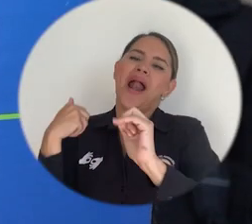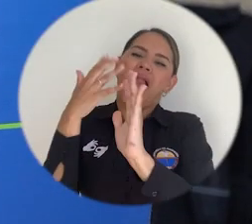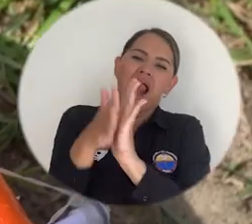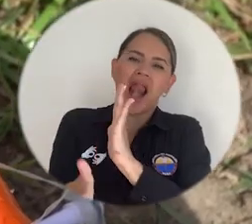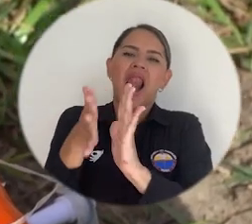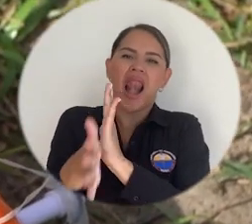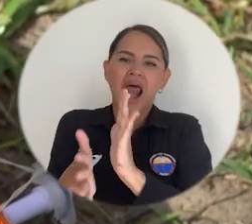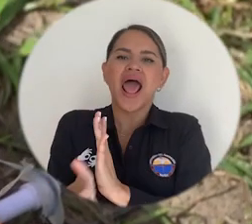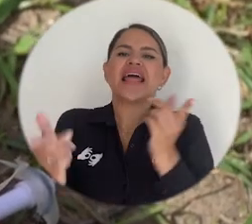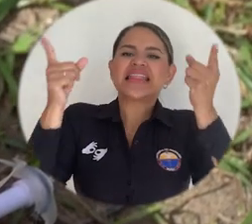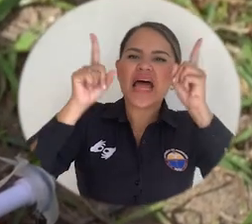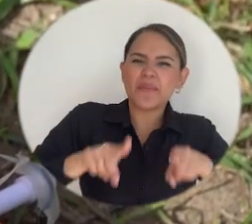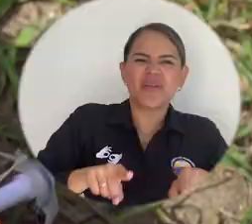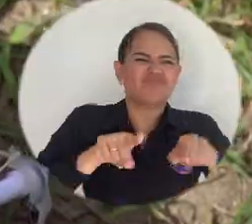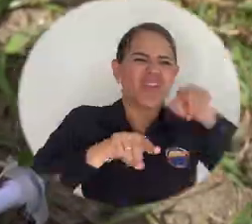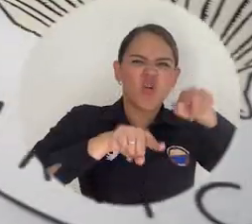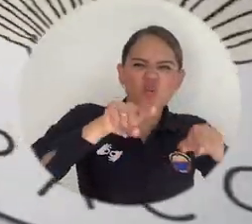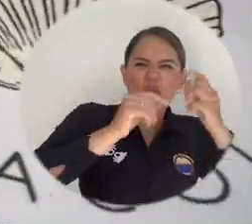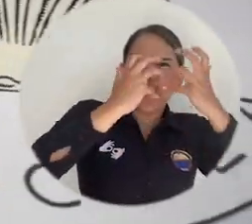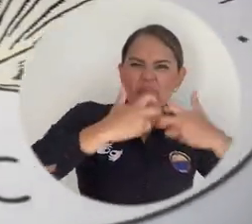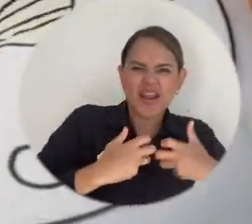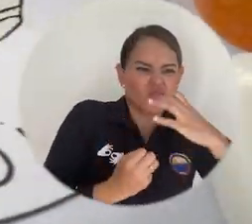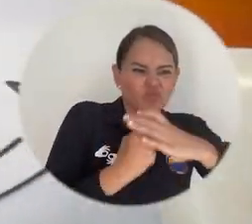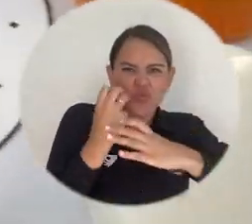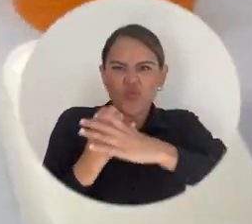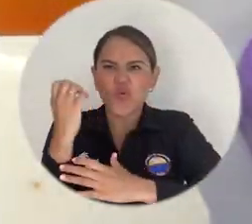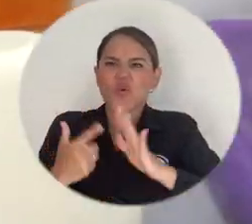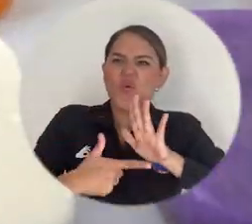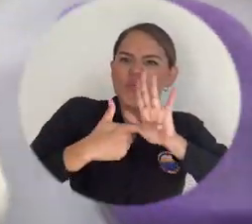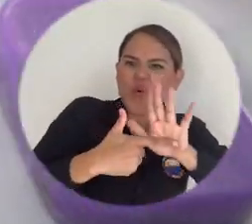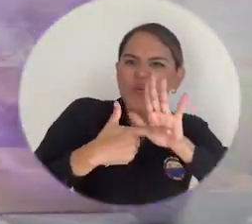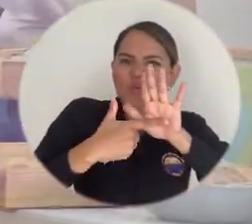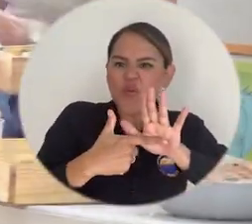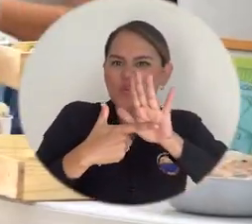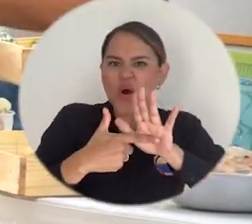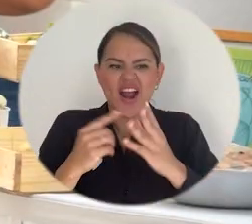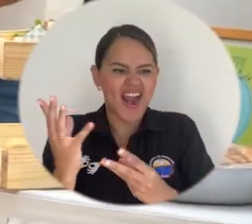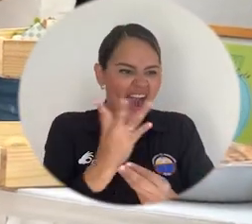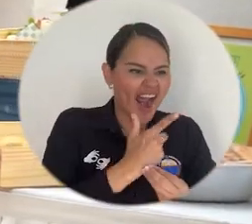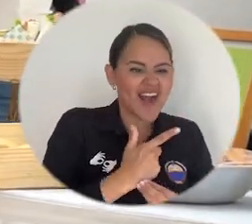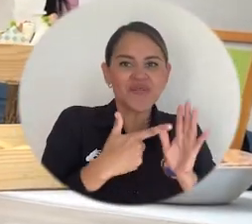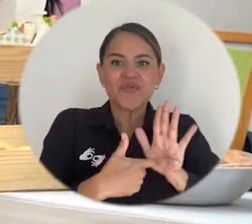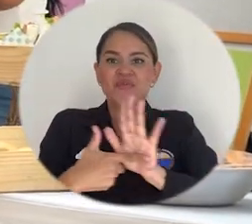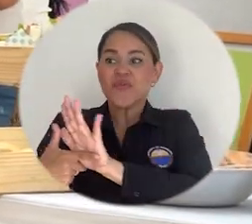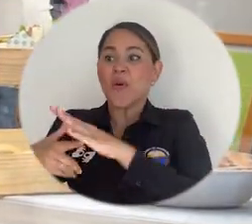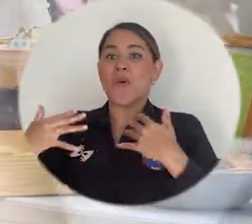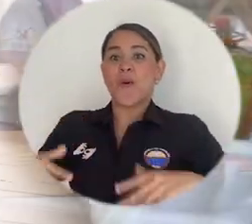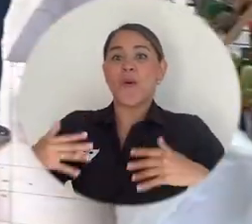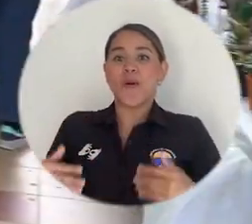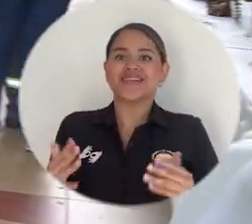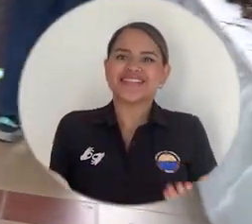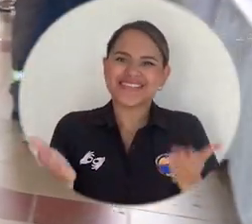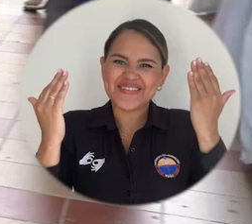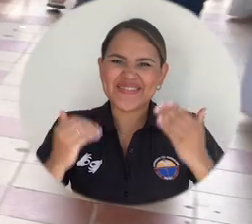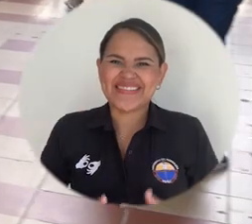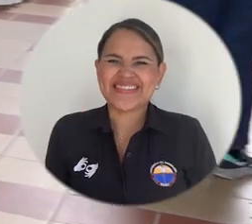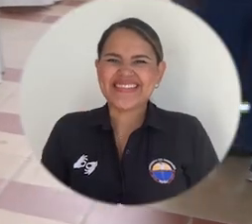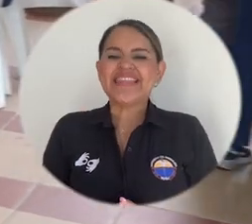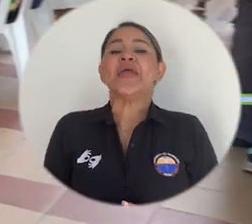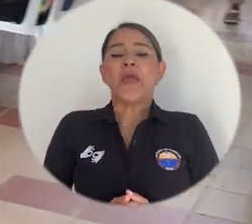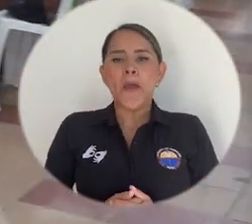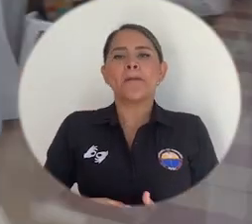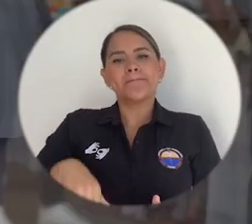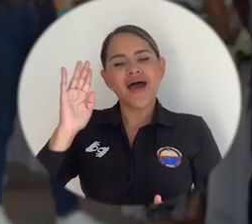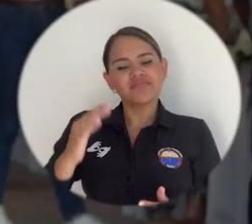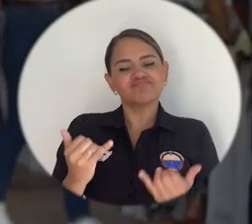innovaciones, creaciones artísticas y emprendimientos. Los emprendimientos que hoy tenemos la oportunidad de mostrar y de